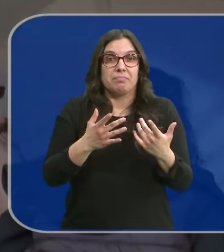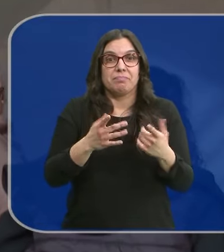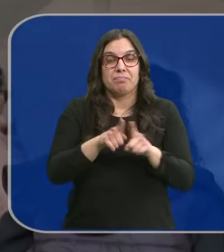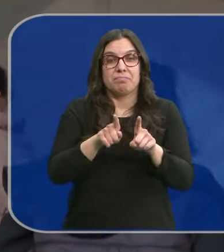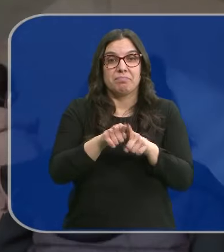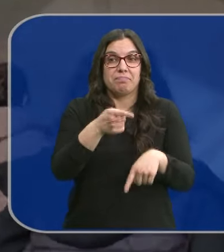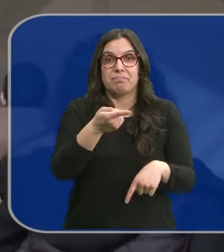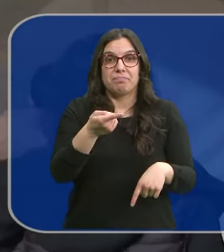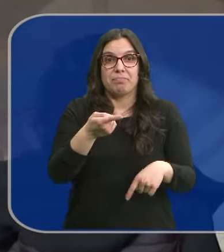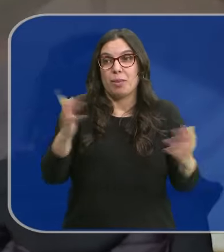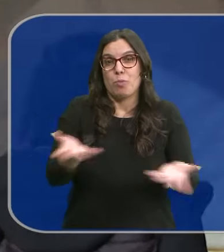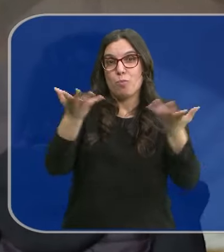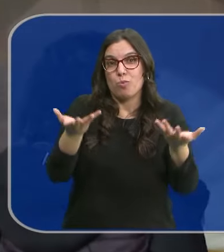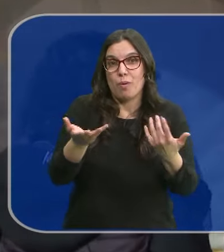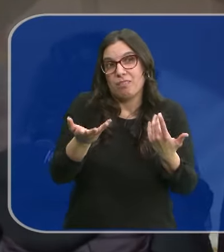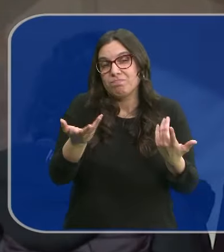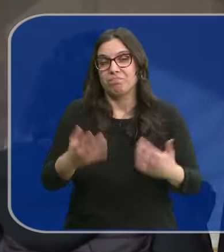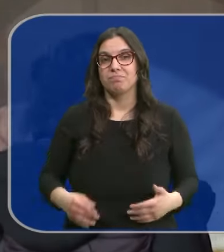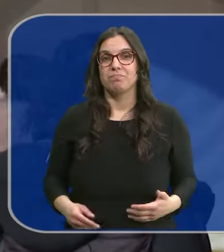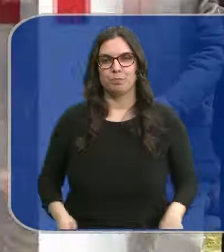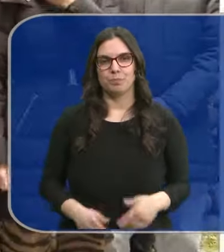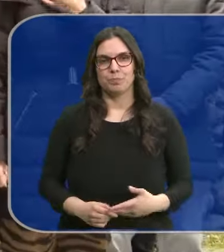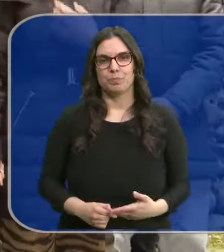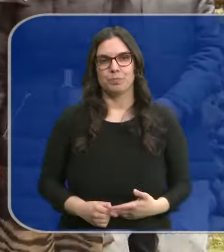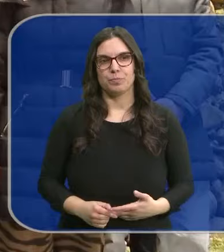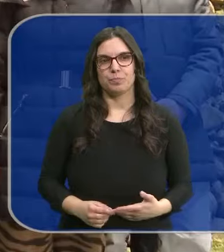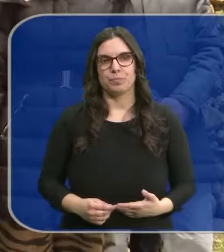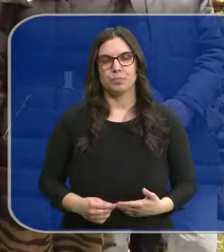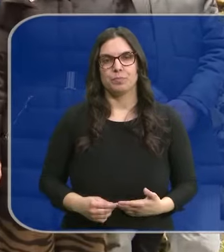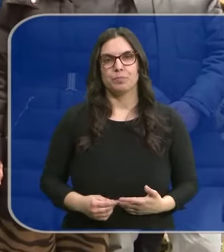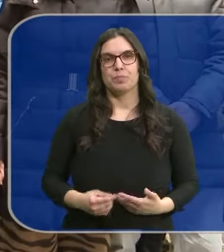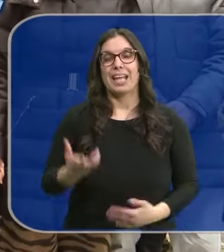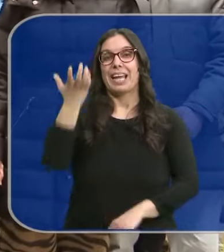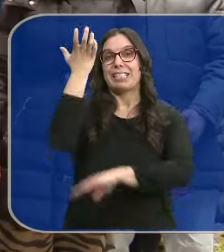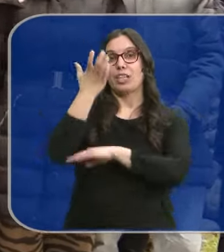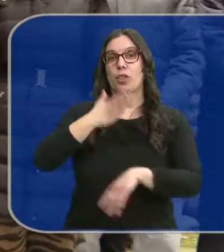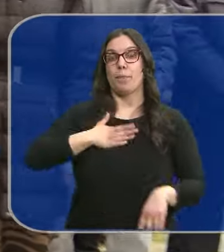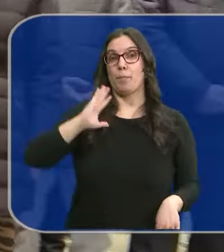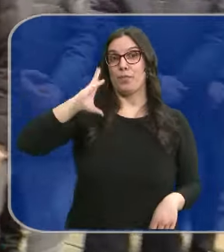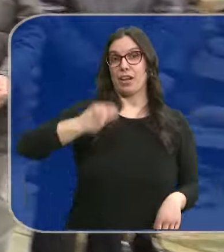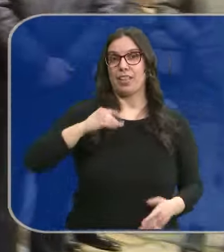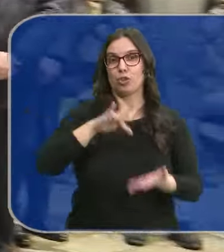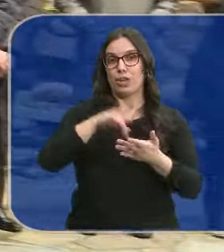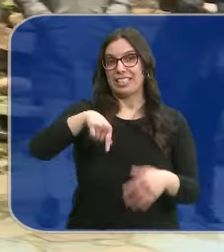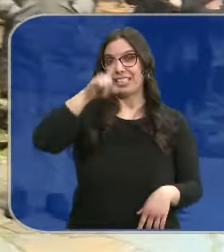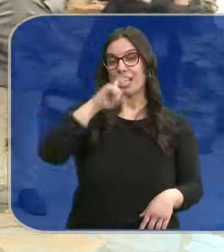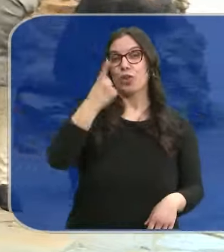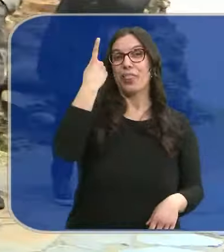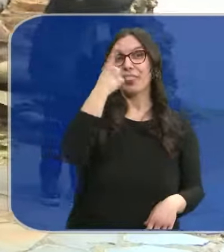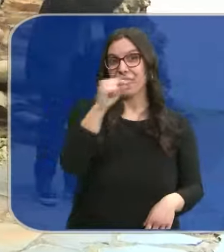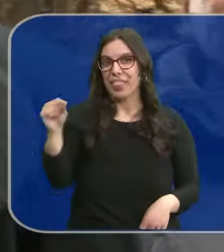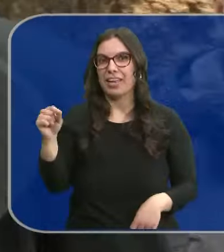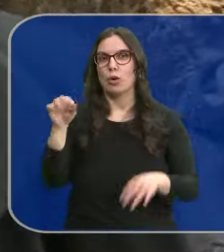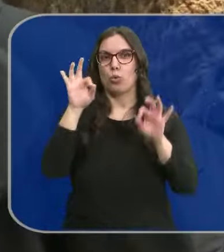promover, vamos a llamarlo así. El Castillo de los Templarios de Ponferrada cumple este año 100